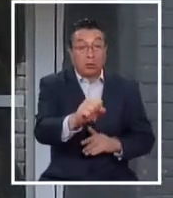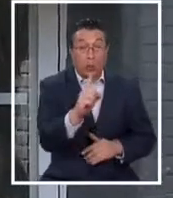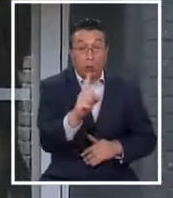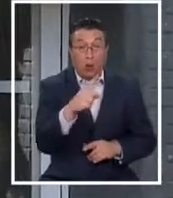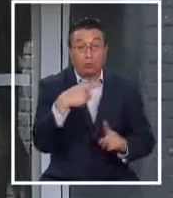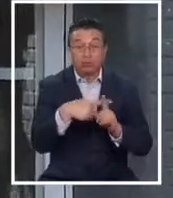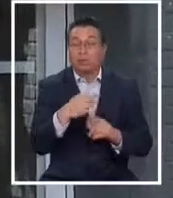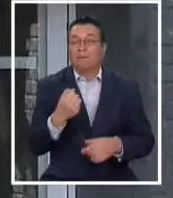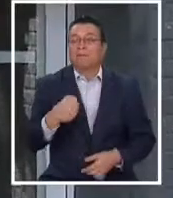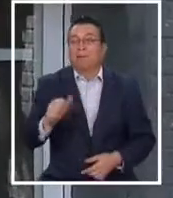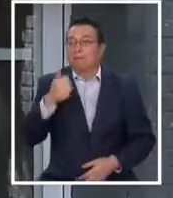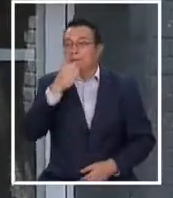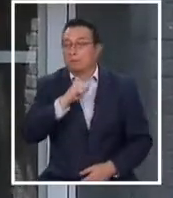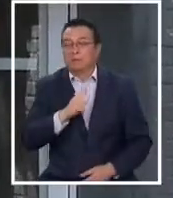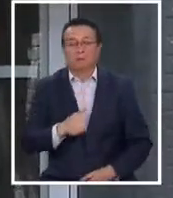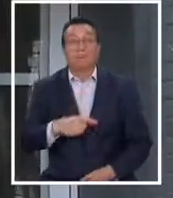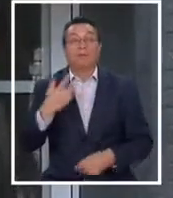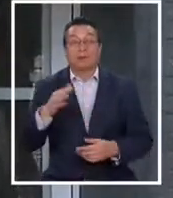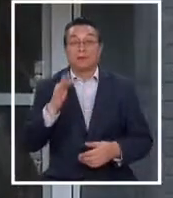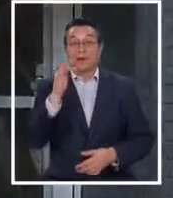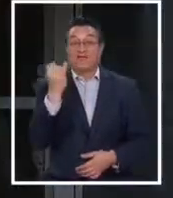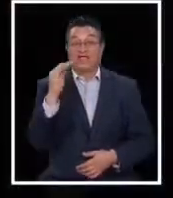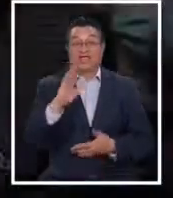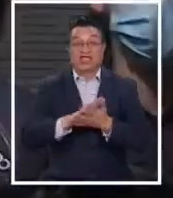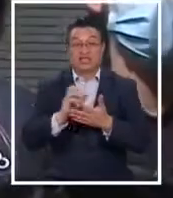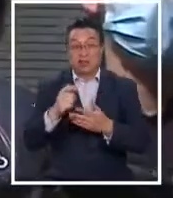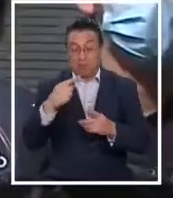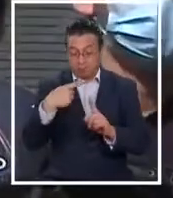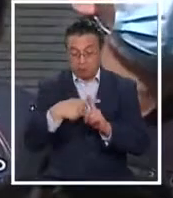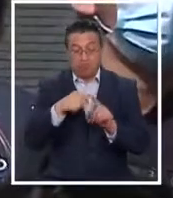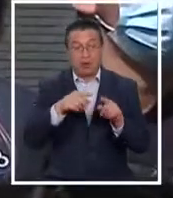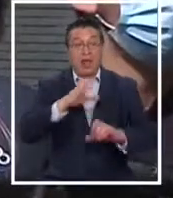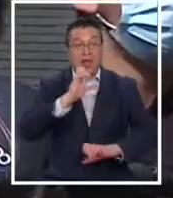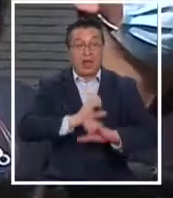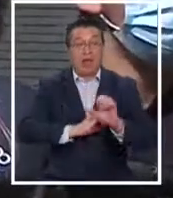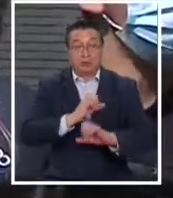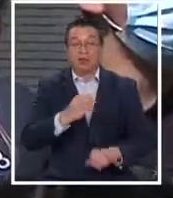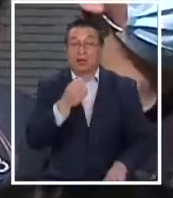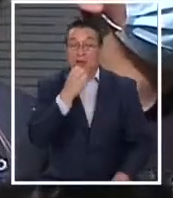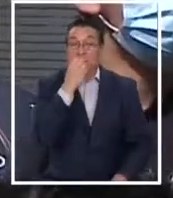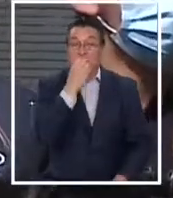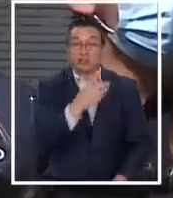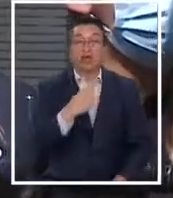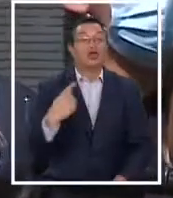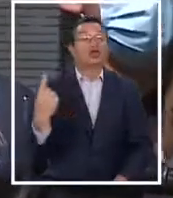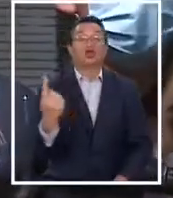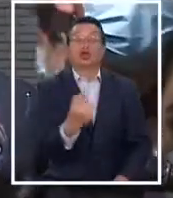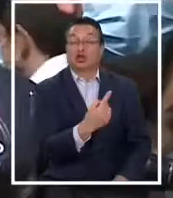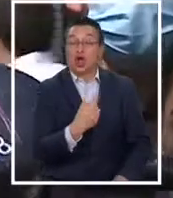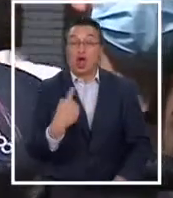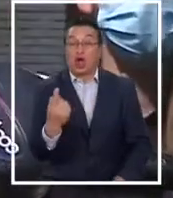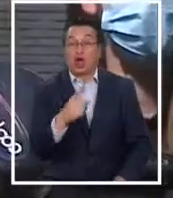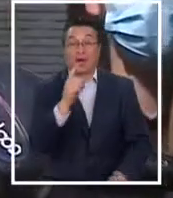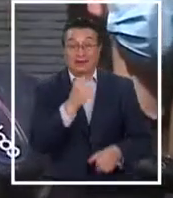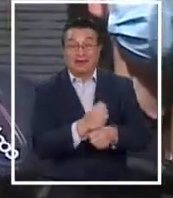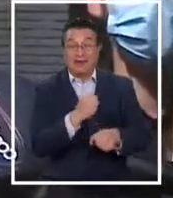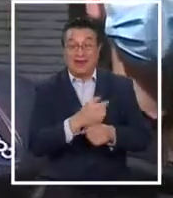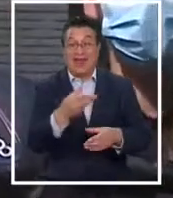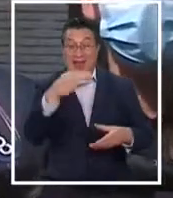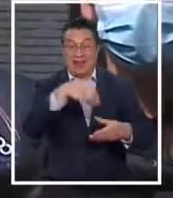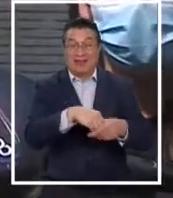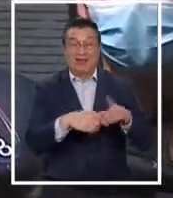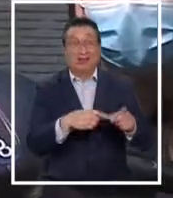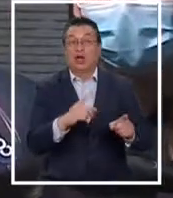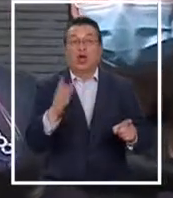un caso positivo. Leímos las fichas de las personas COVID positivas donde la empresa declaró que todas las personas COVID que trabajaban acá